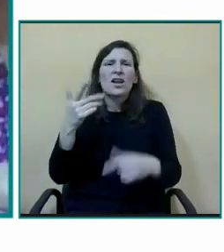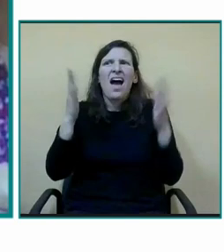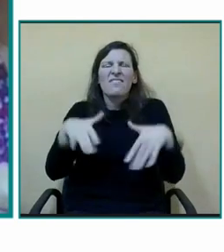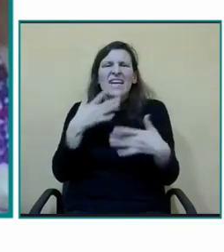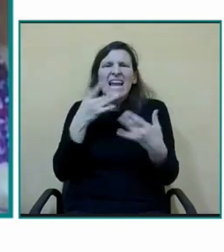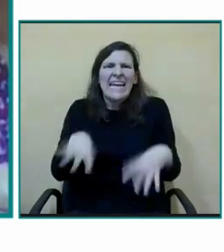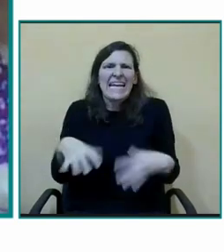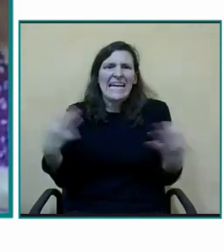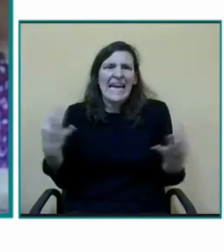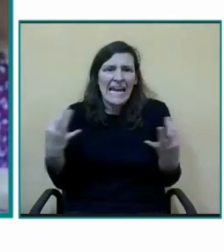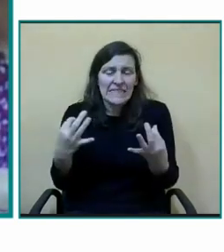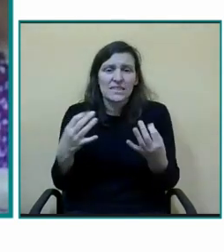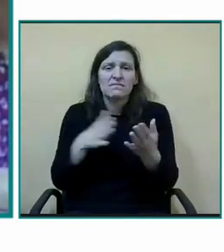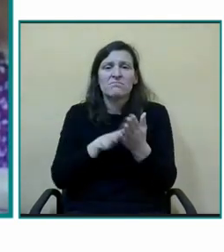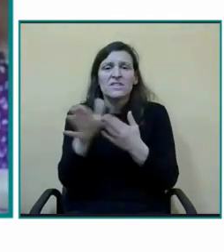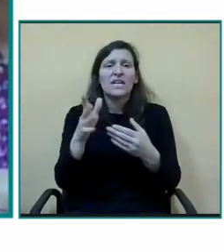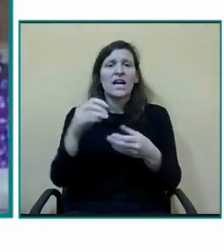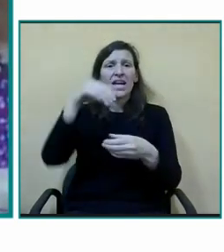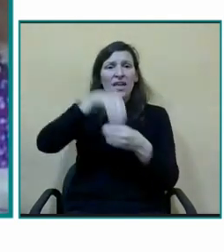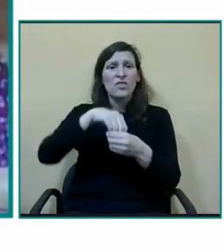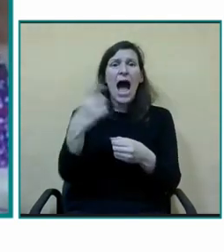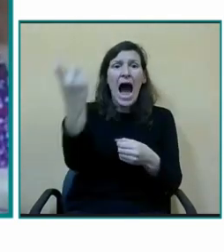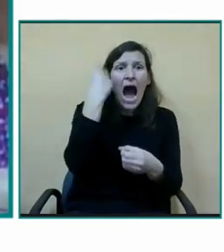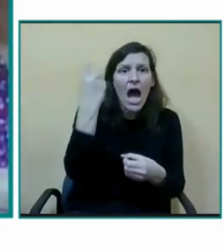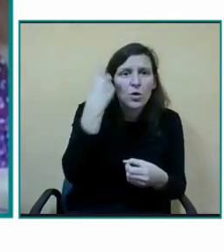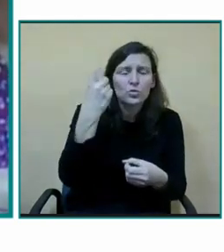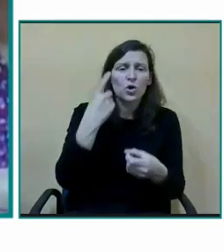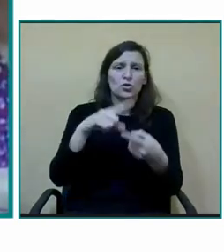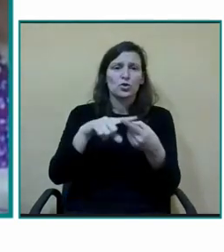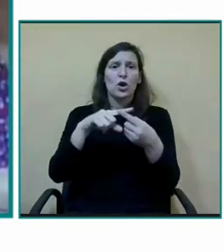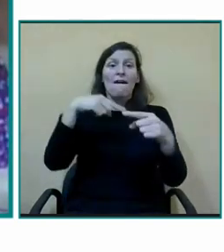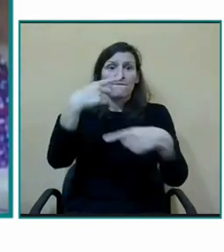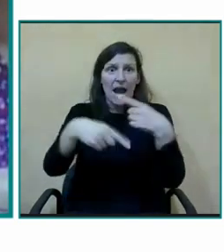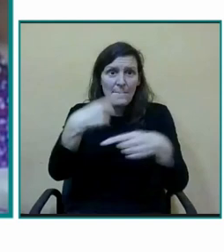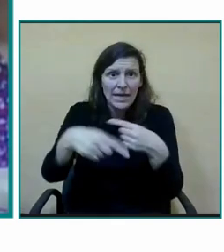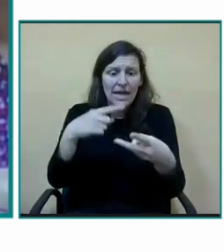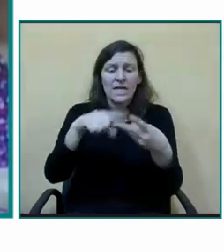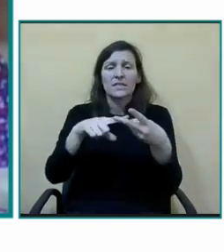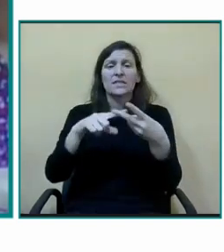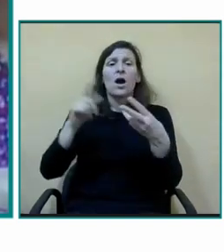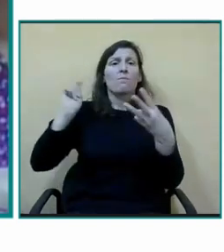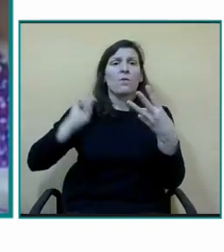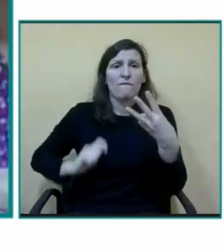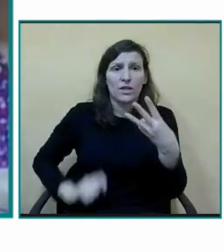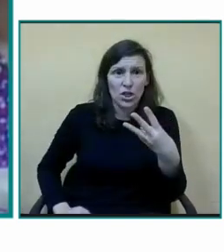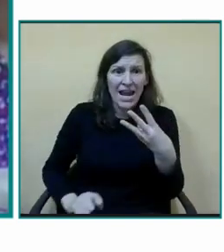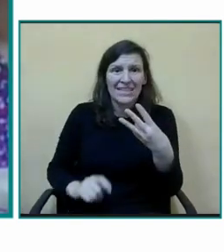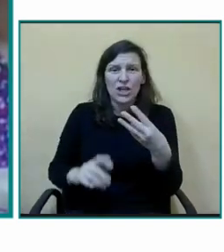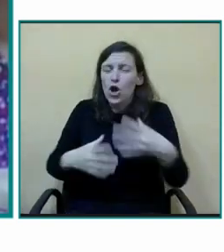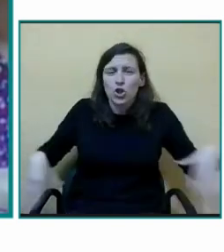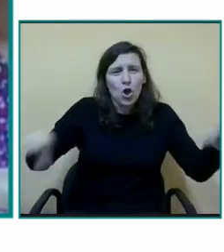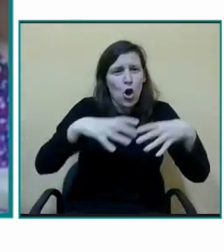maestros los docentes los asesores los profesionales estamos aquí me acuerdo pero nosotros